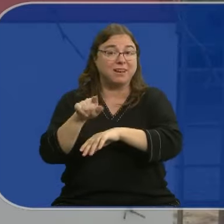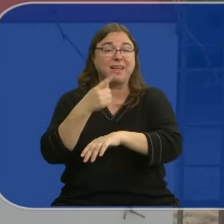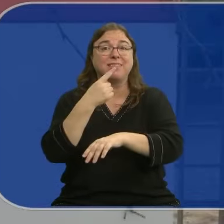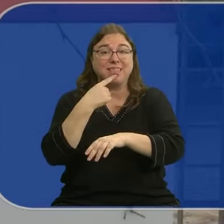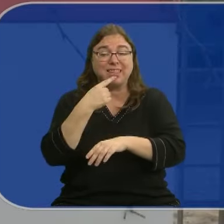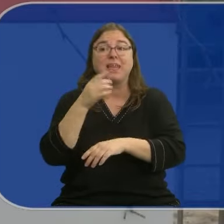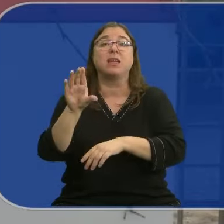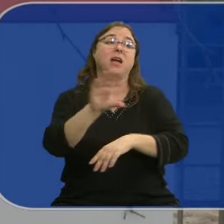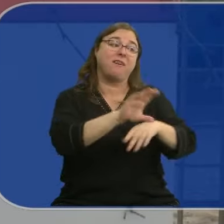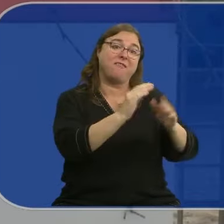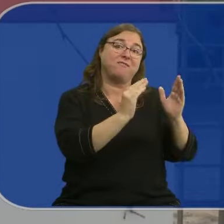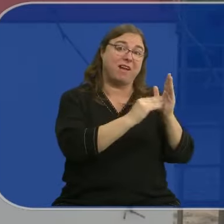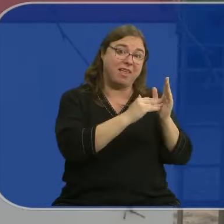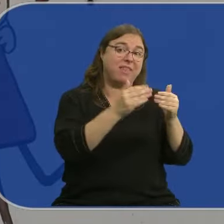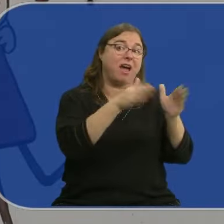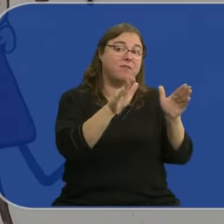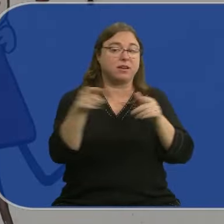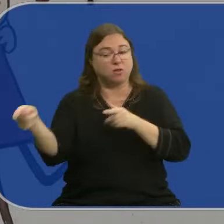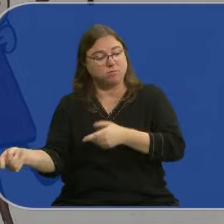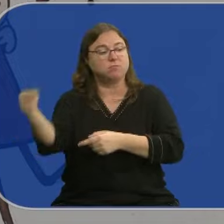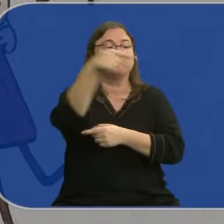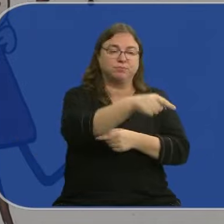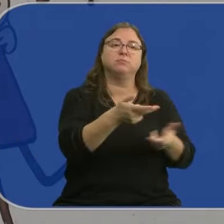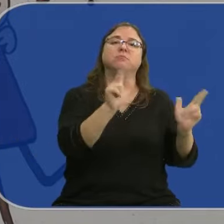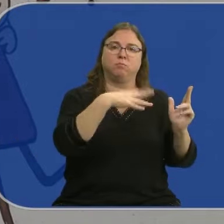abiertos acojan a los alumnos de las zonas perjudicadas.